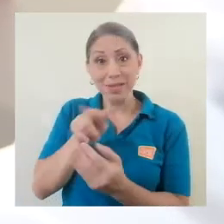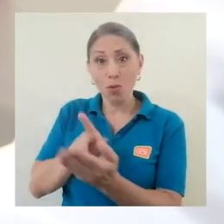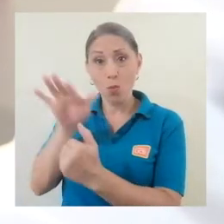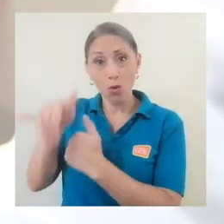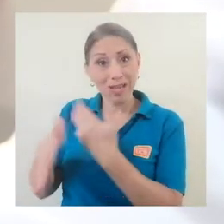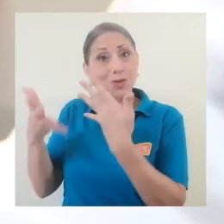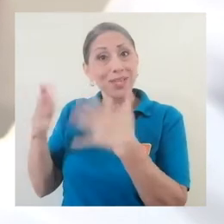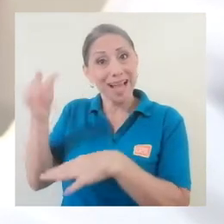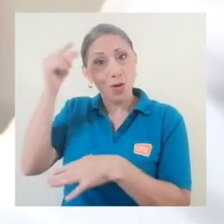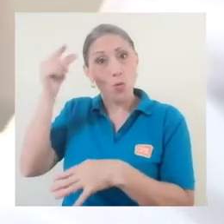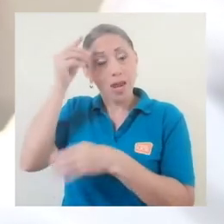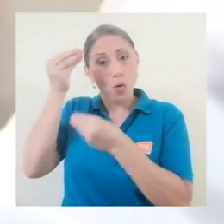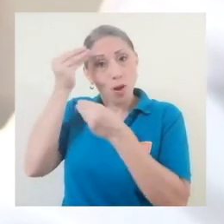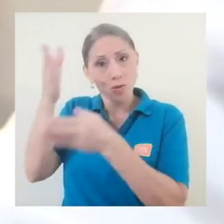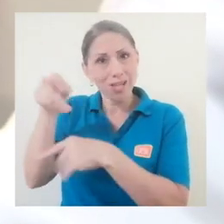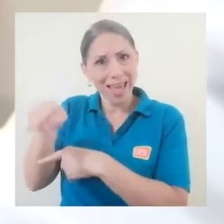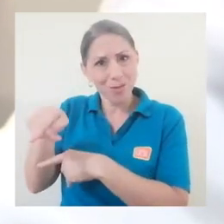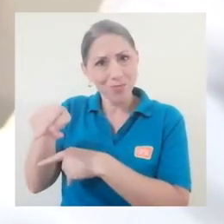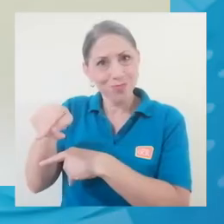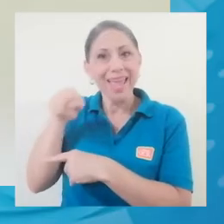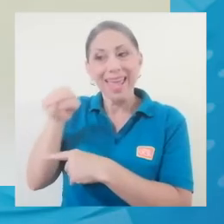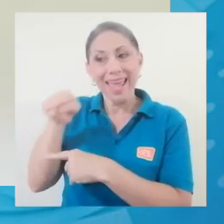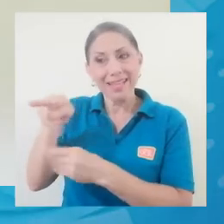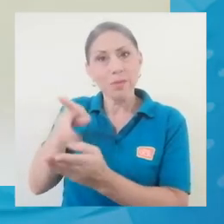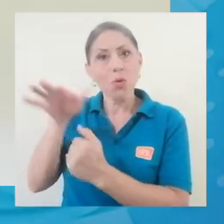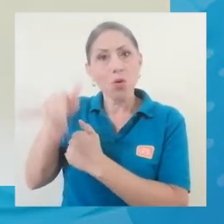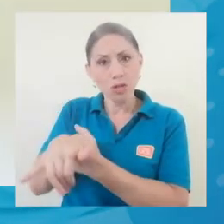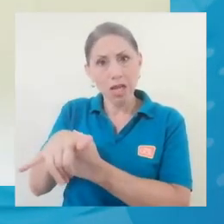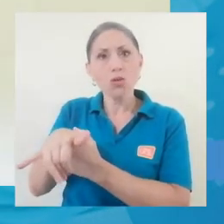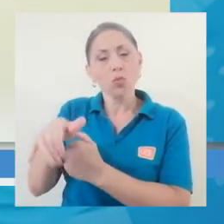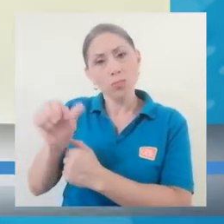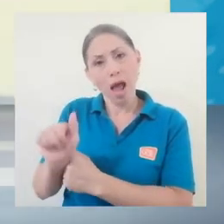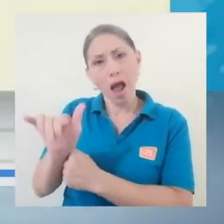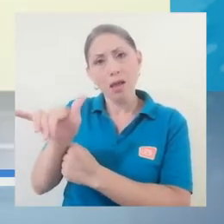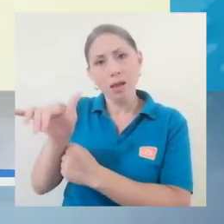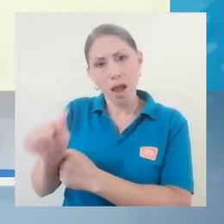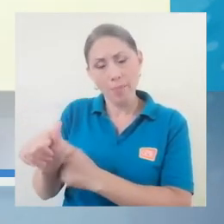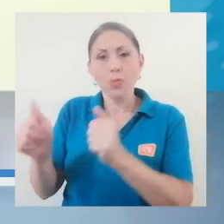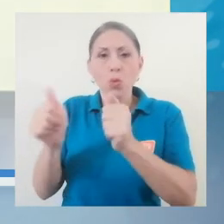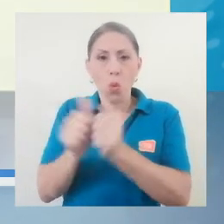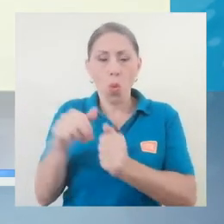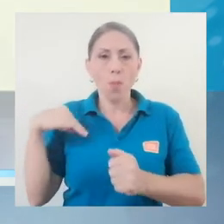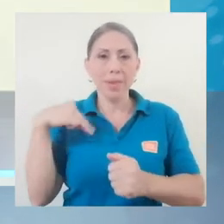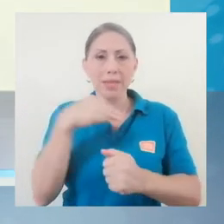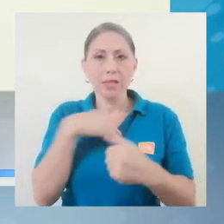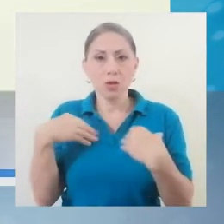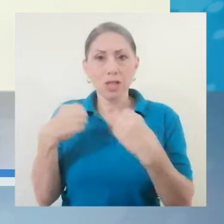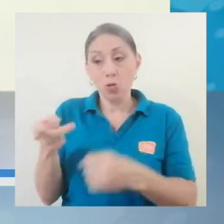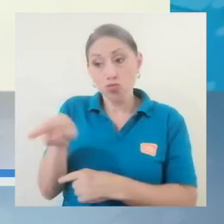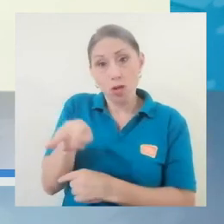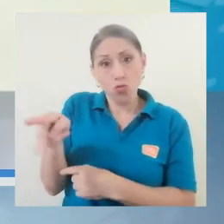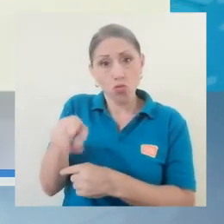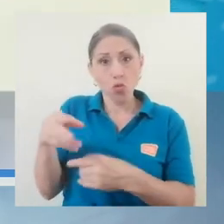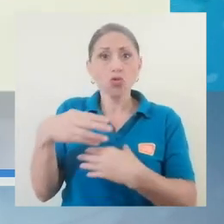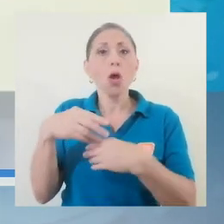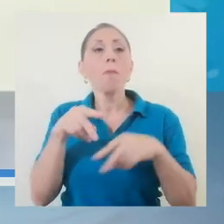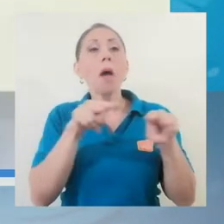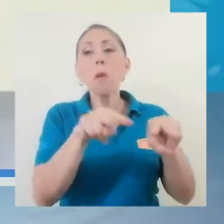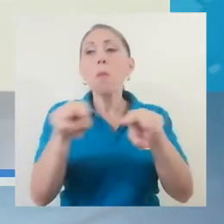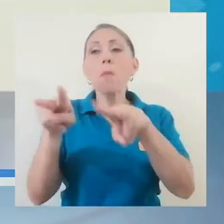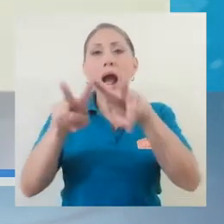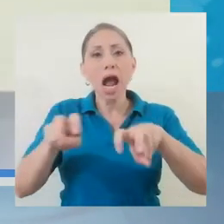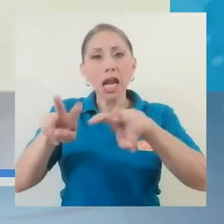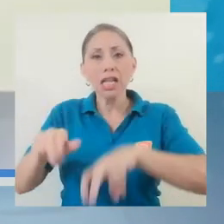proyecto que ha anunciado el gobierno mediante el cual acueductos y alcantarillados junto con el Ministerio de Salud van a hacer